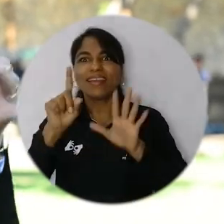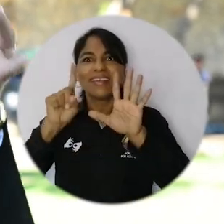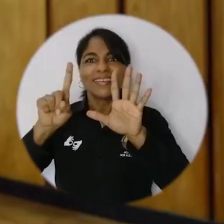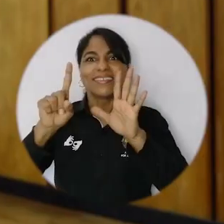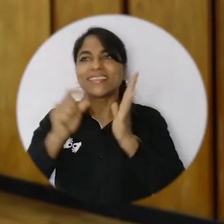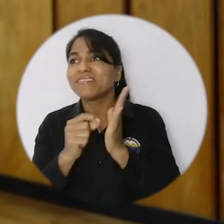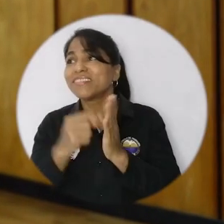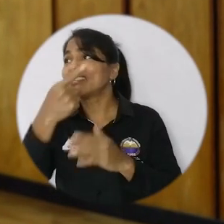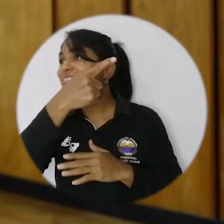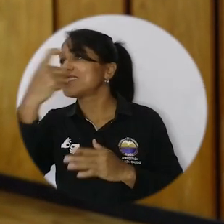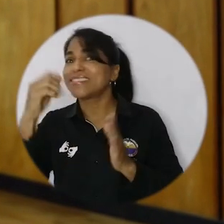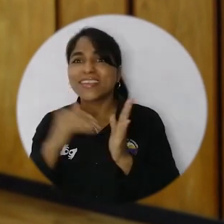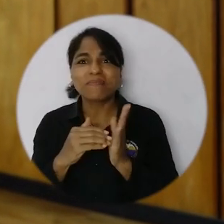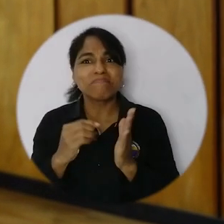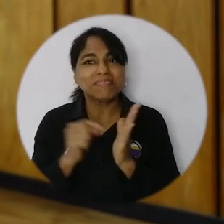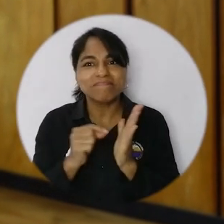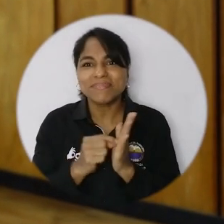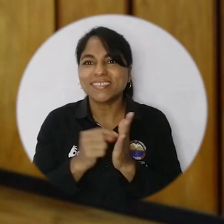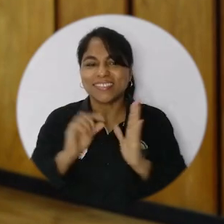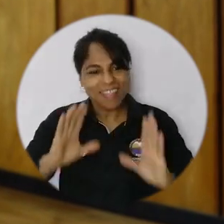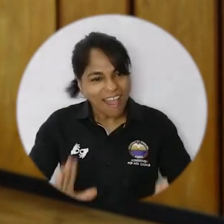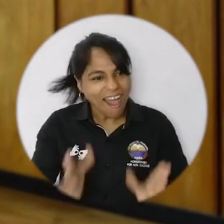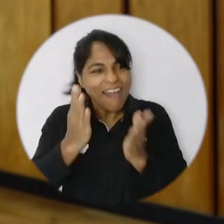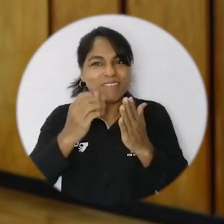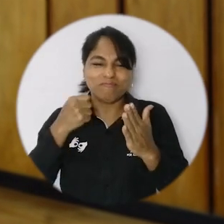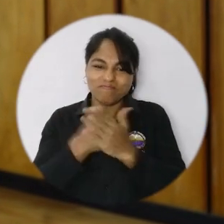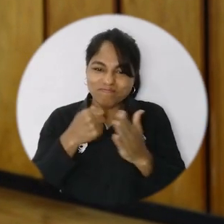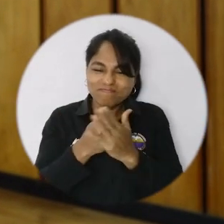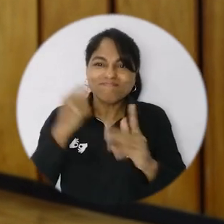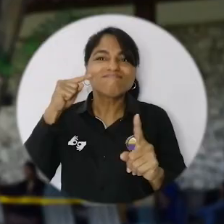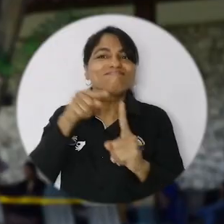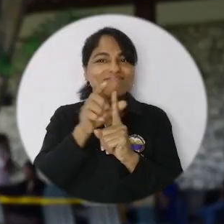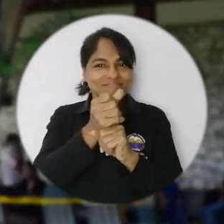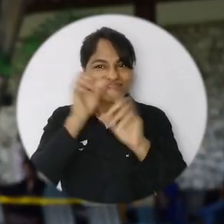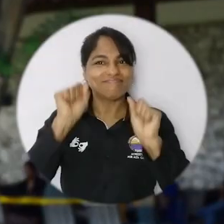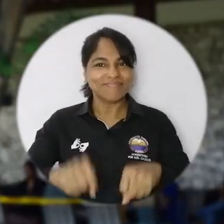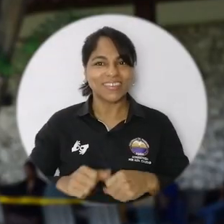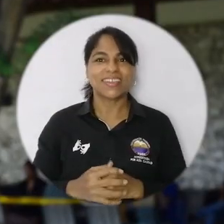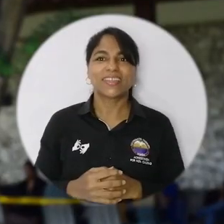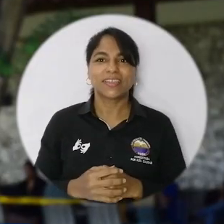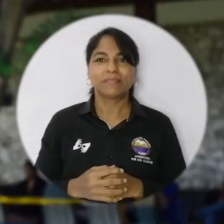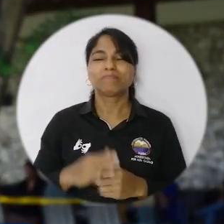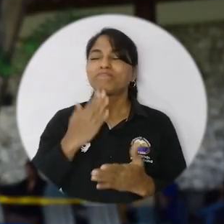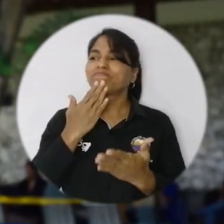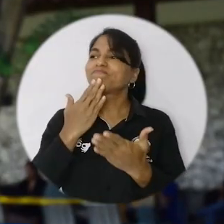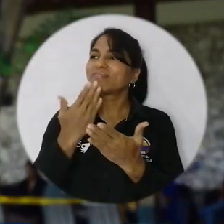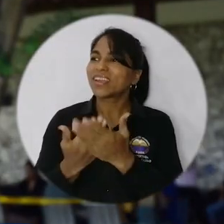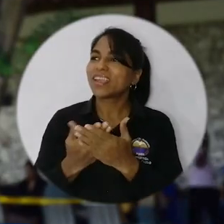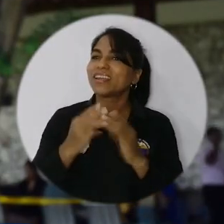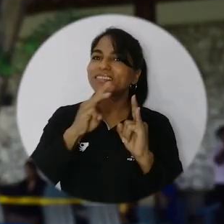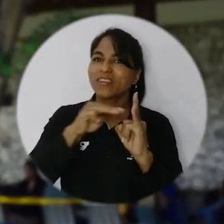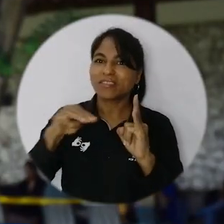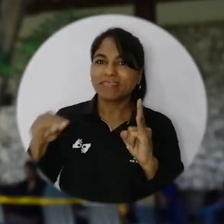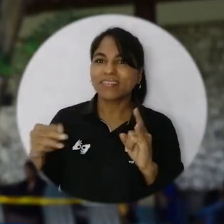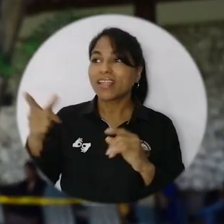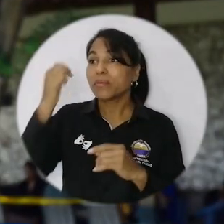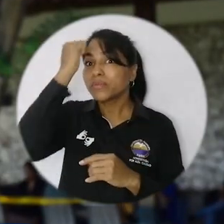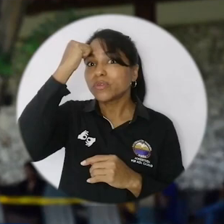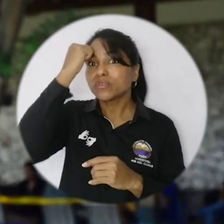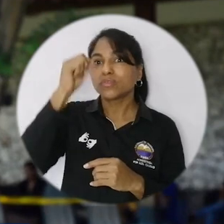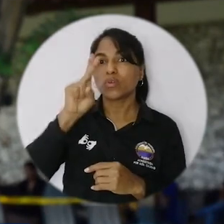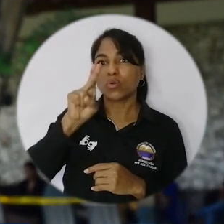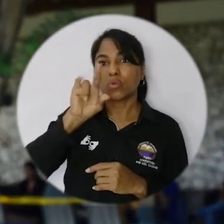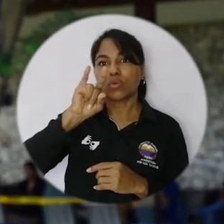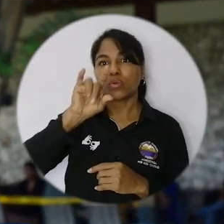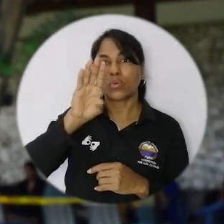veces, seis veces, cien mil veces si es posible, inténtelo, todo se puede. Dando las gracias a la Universidad Magdalena, al profesor Rubén, que nos